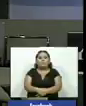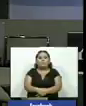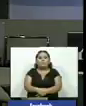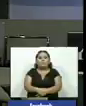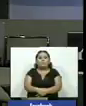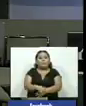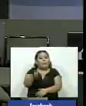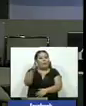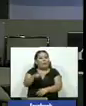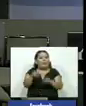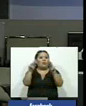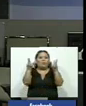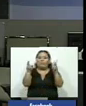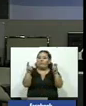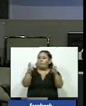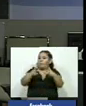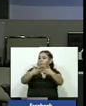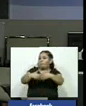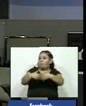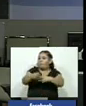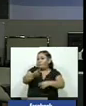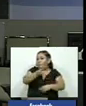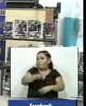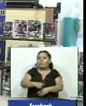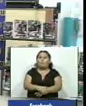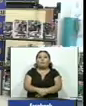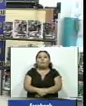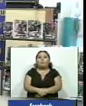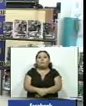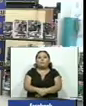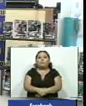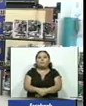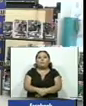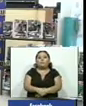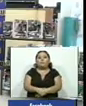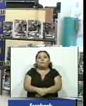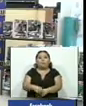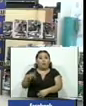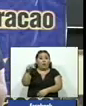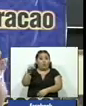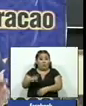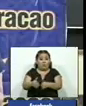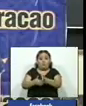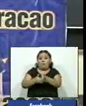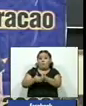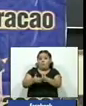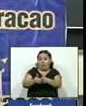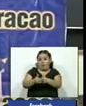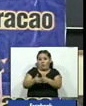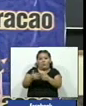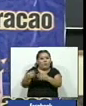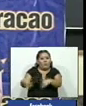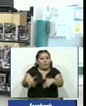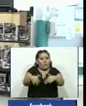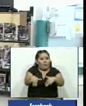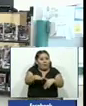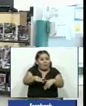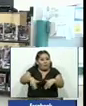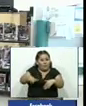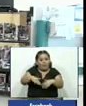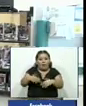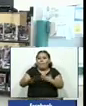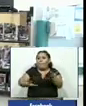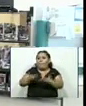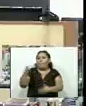vamos ahora con nuestra sección empresarial llega una nueva Toyzone a la Curacao la